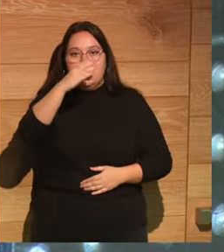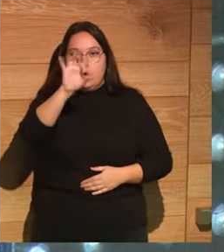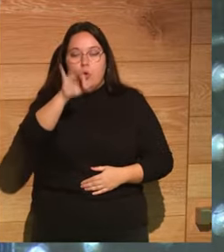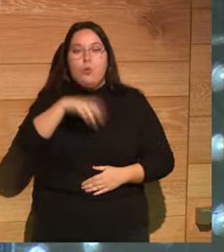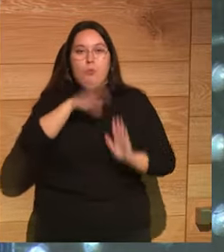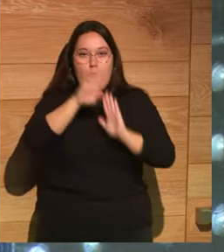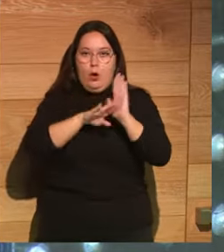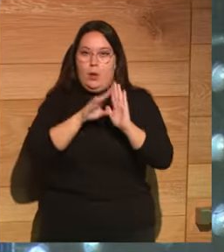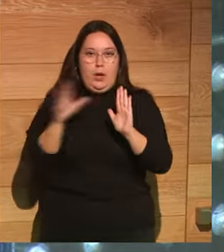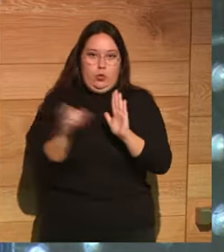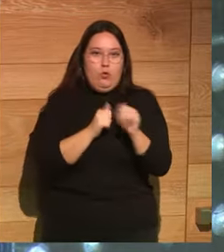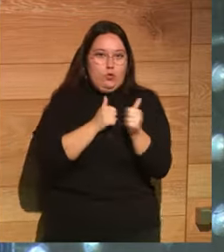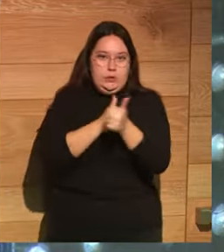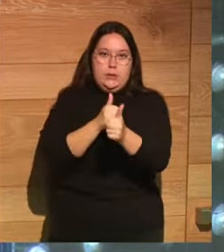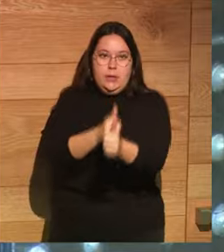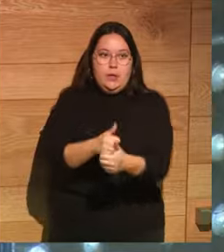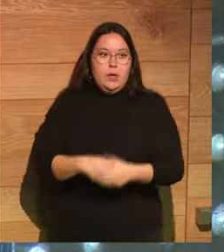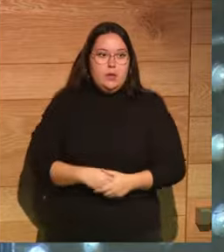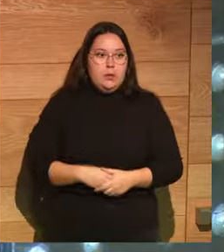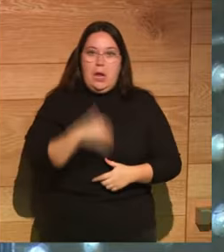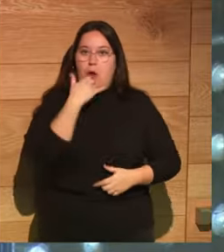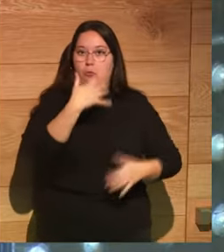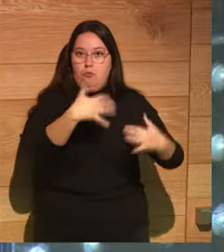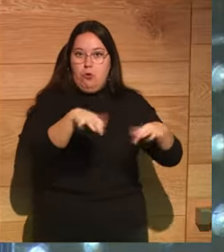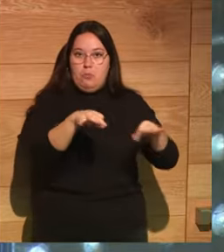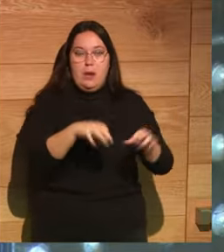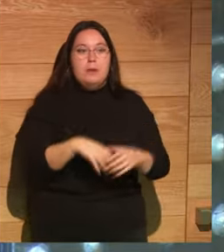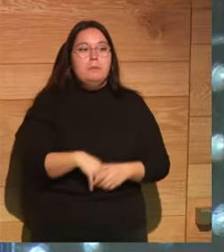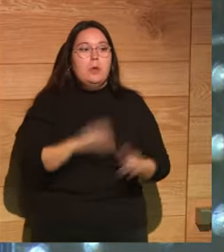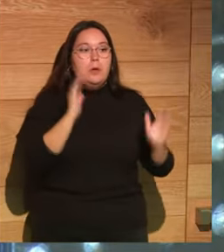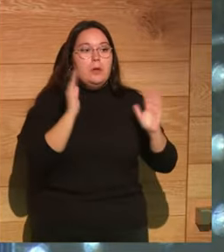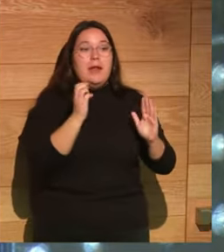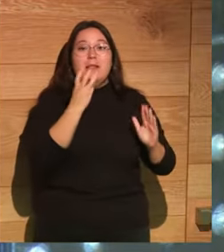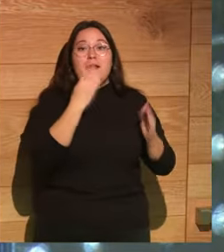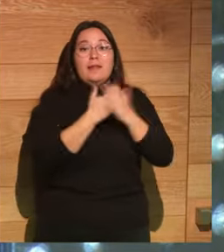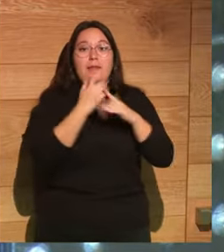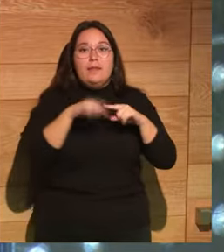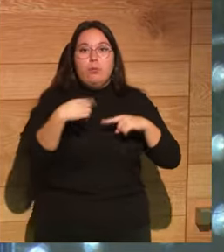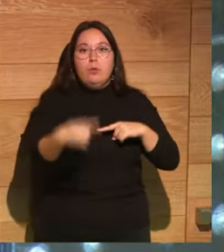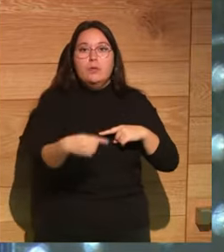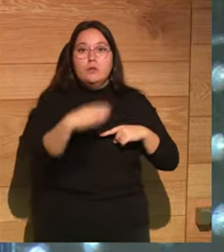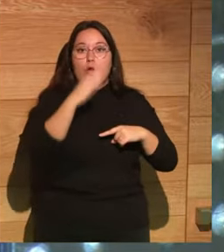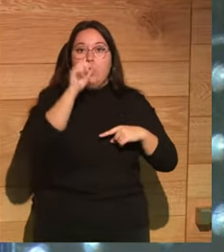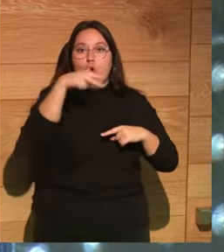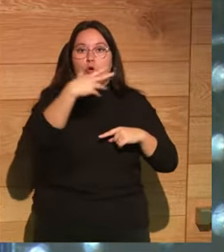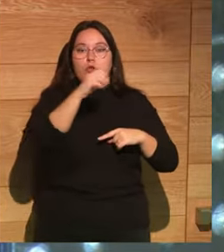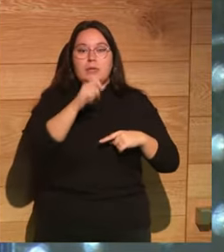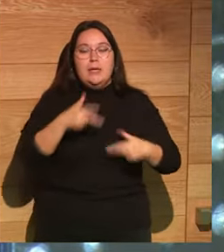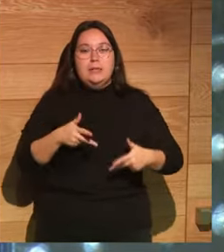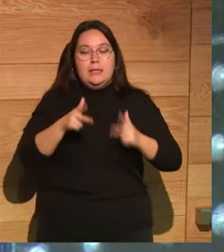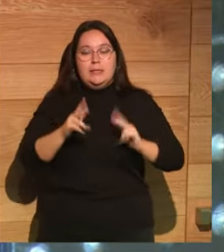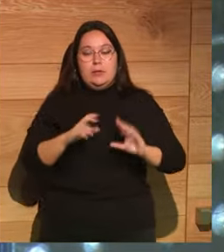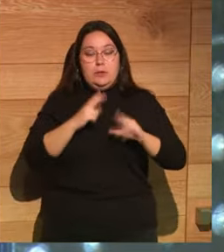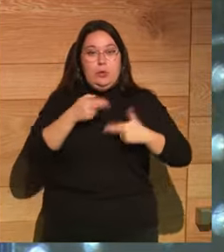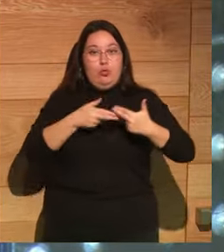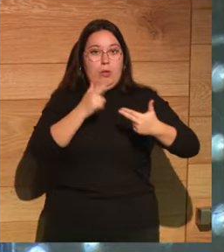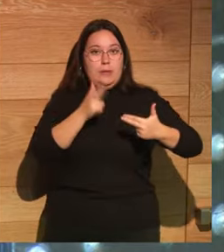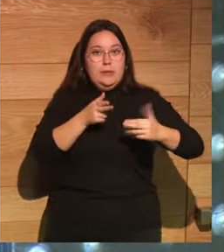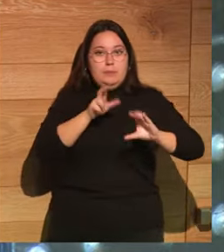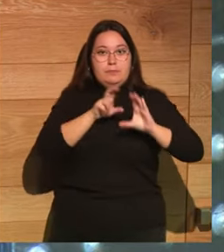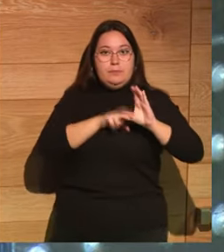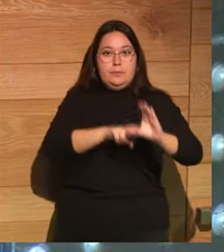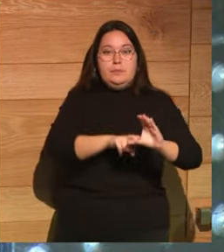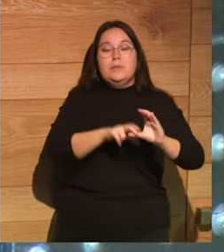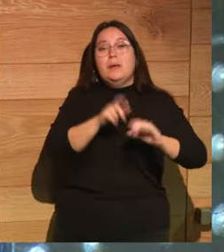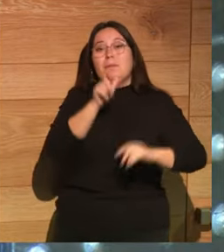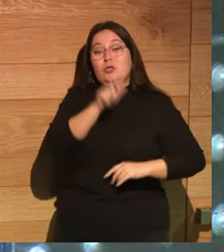muy seguido y francamente sale todo normal en esa edición y tres días después Concha Velasco se sienta en un taxi y el